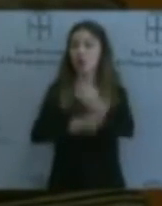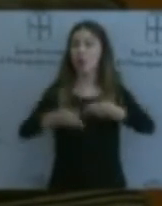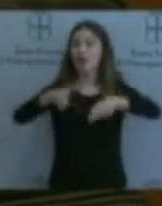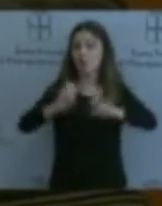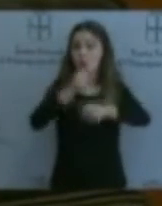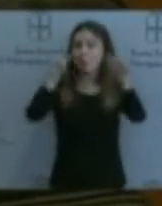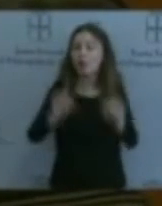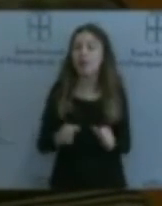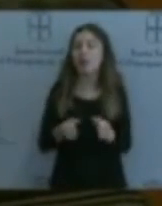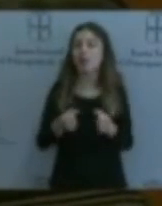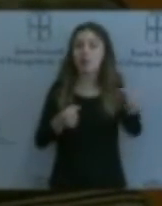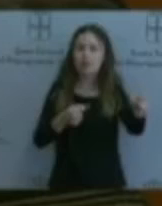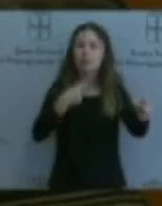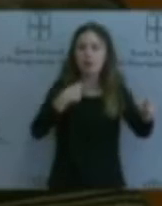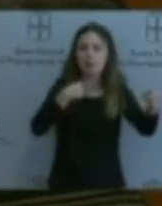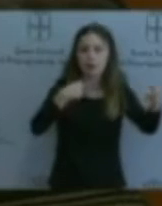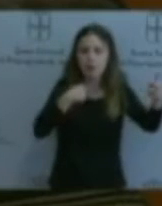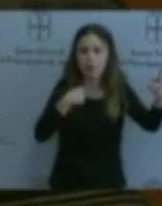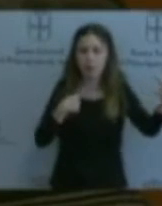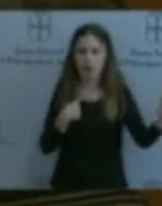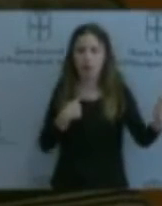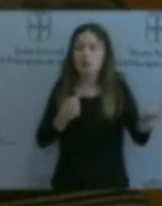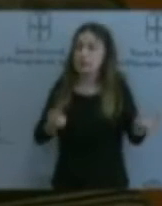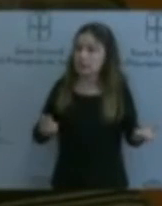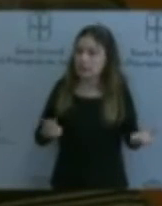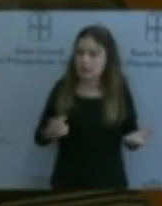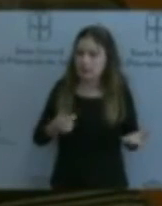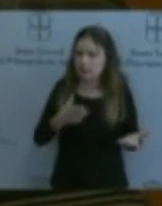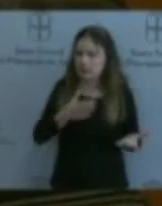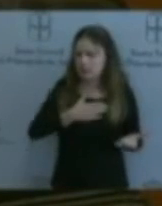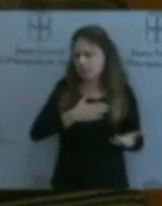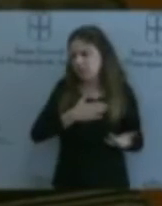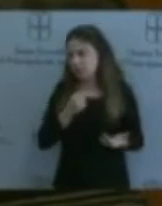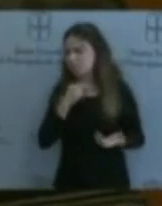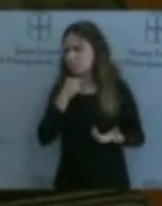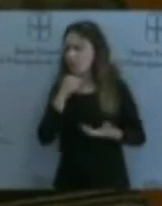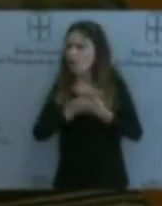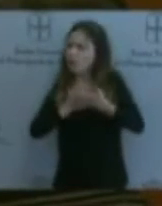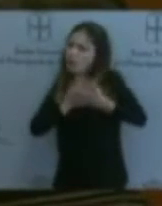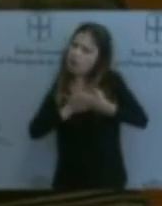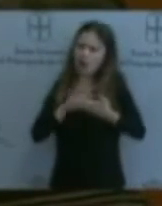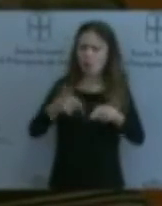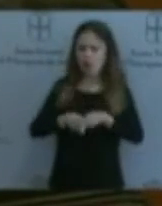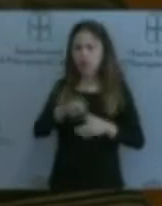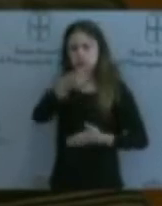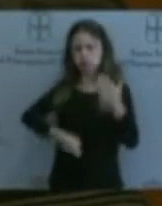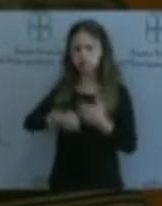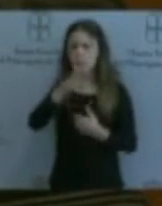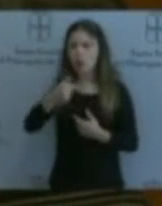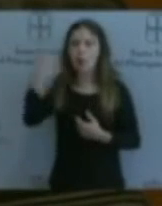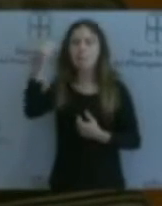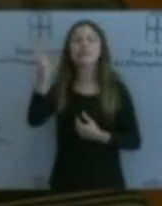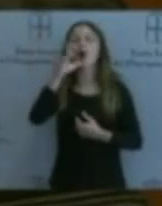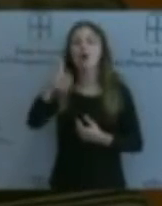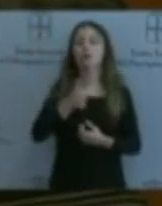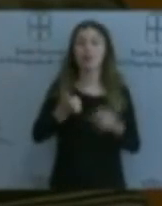consejero, yo, aunque mi tono le parezca brusco, porque es que es apasionado, porque creo que tenemos la oportunidad de salvar esta Asturias nuestra, tenemos la oportunidad